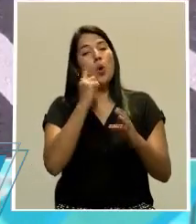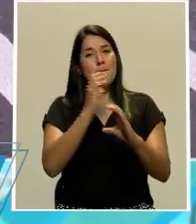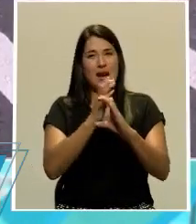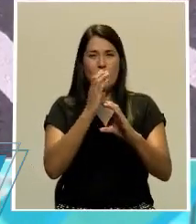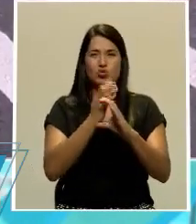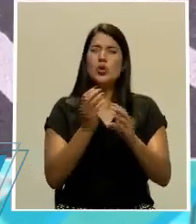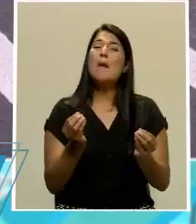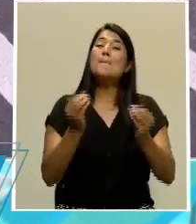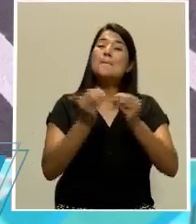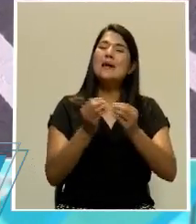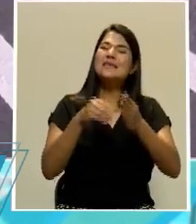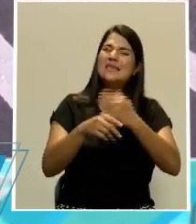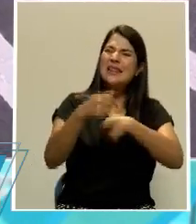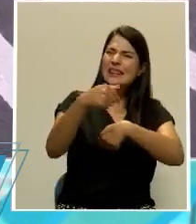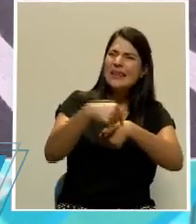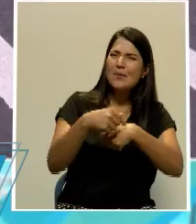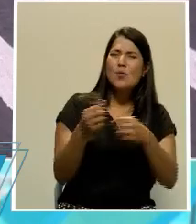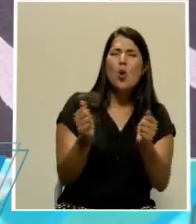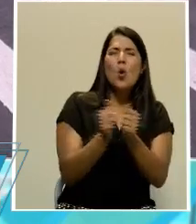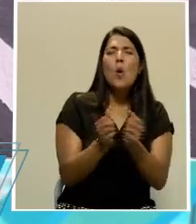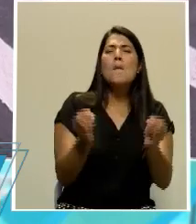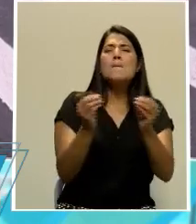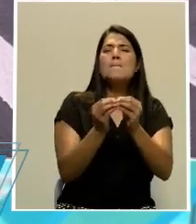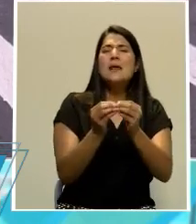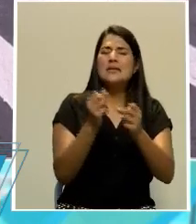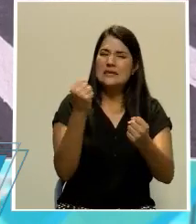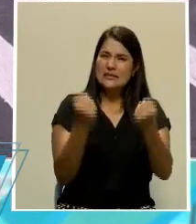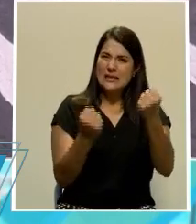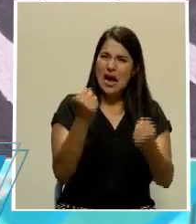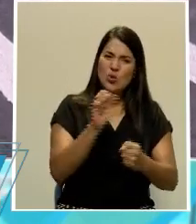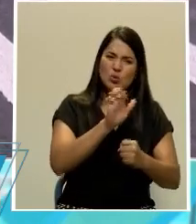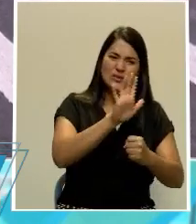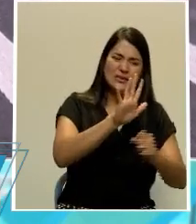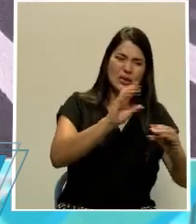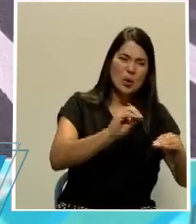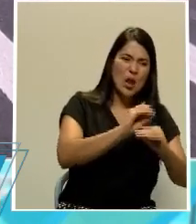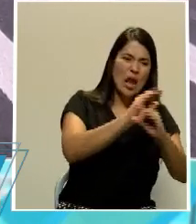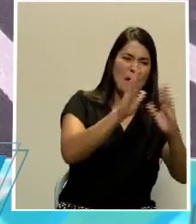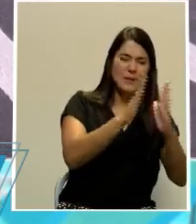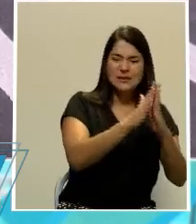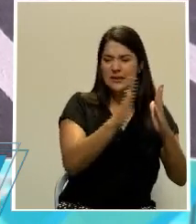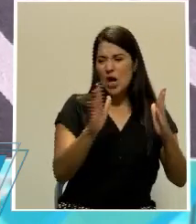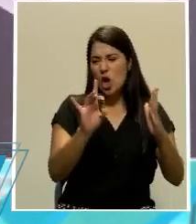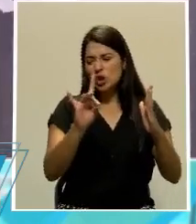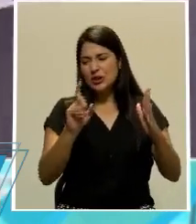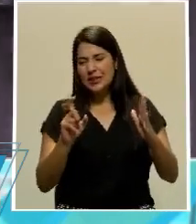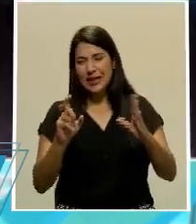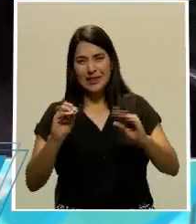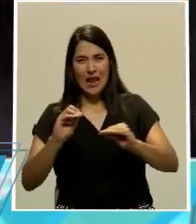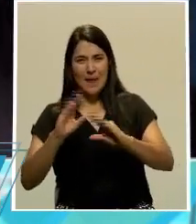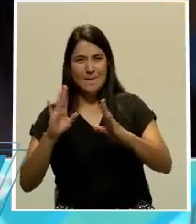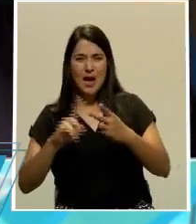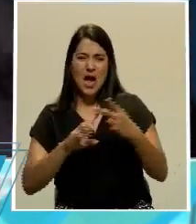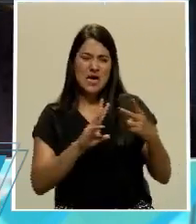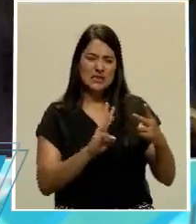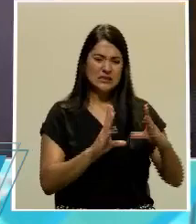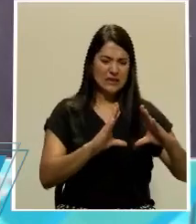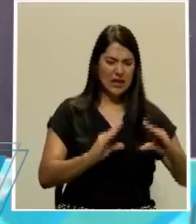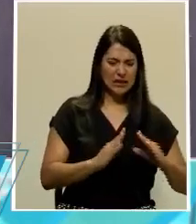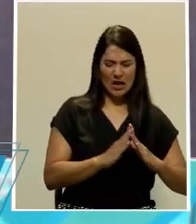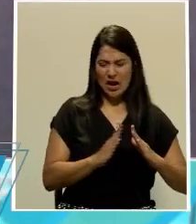las horas pico, entre las 5 y 8 y 30 de la mañana, 3 de la tarde, 6 de la tarde, pueda circular